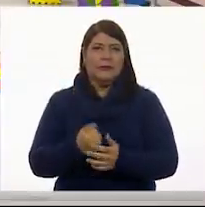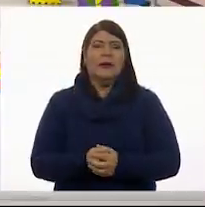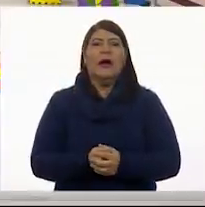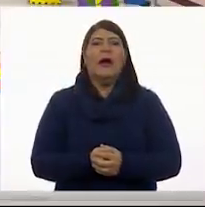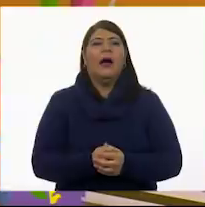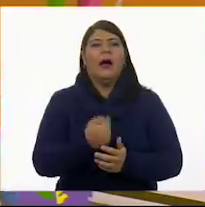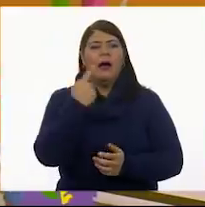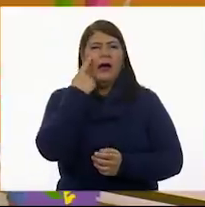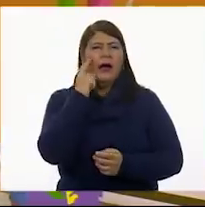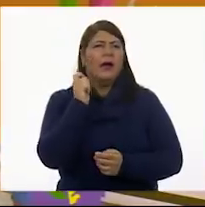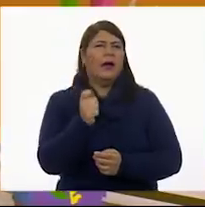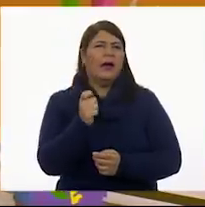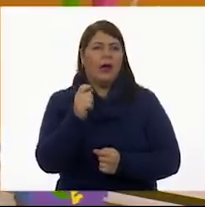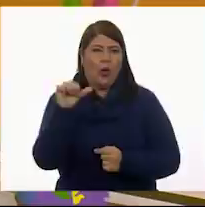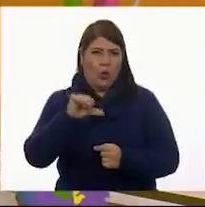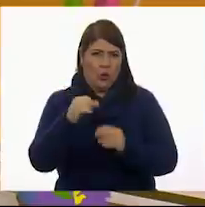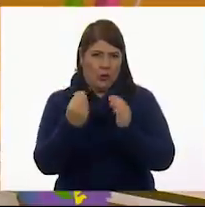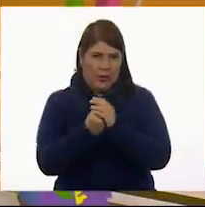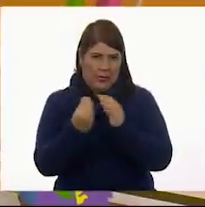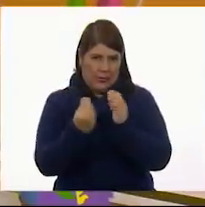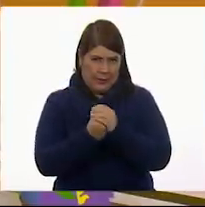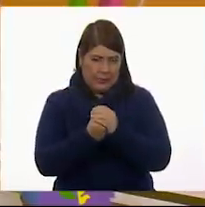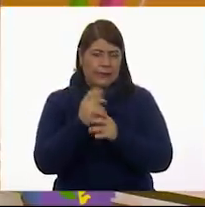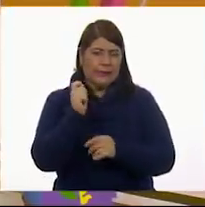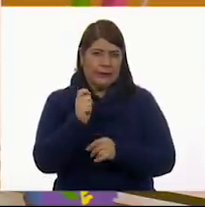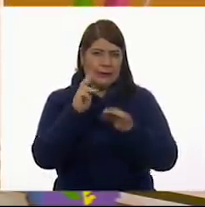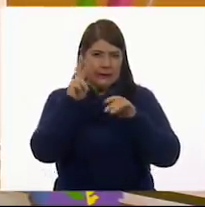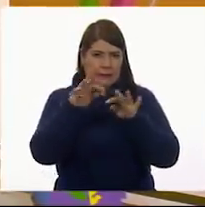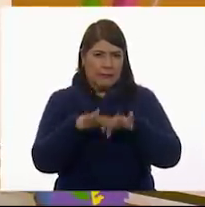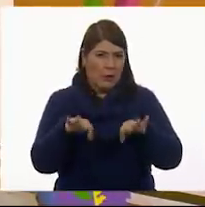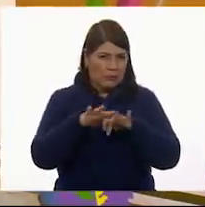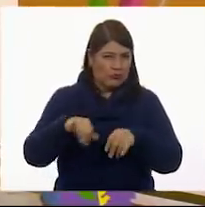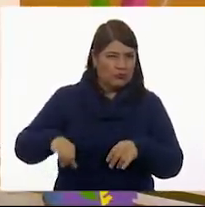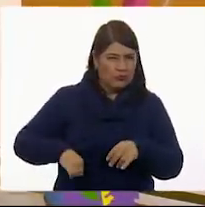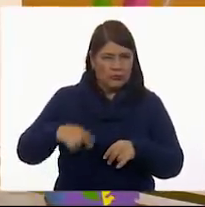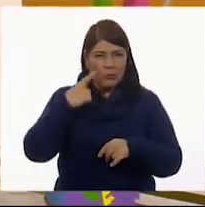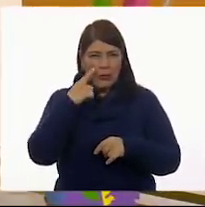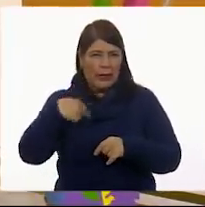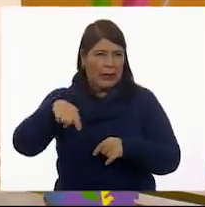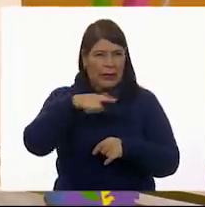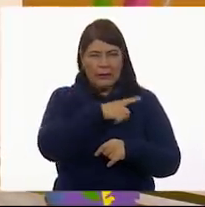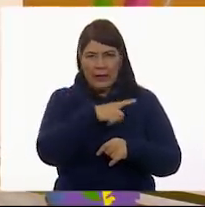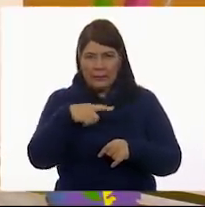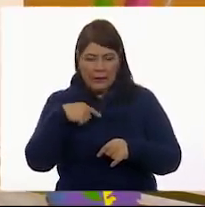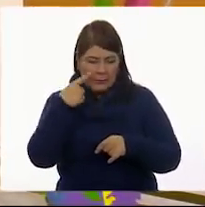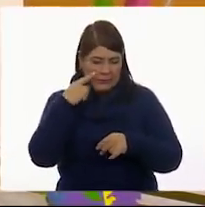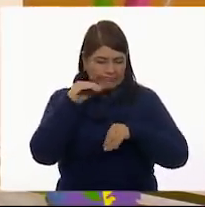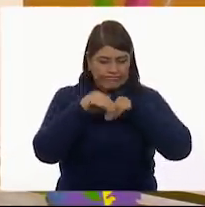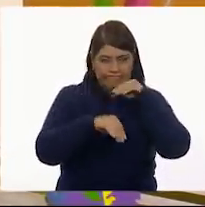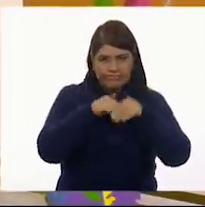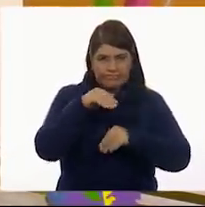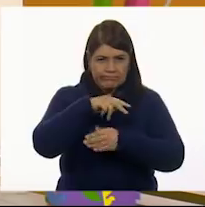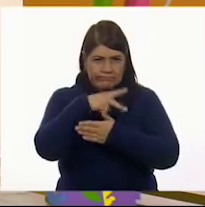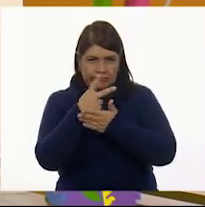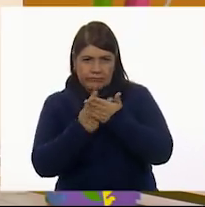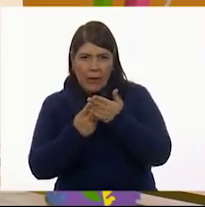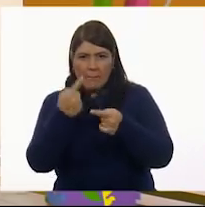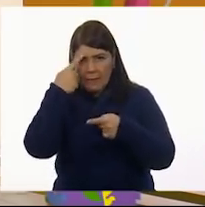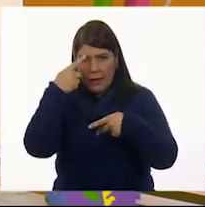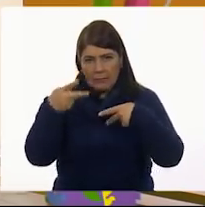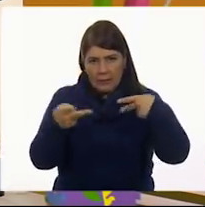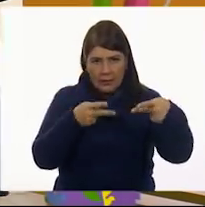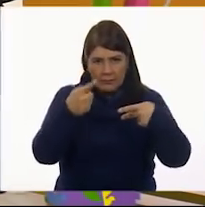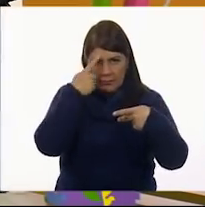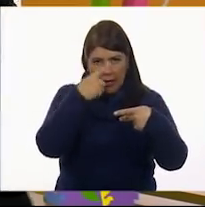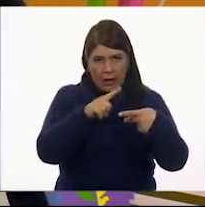Y además tenemos nuestra obra colectiva. Necesitamos el día de hoy planear para poder terminar en